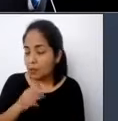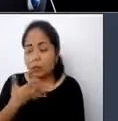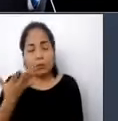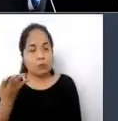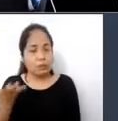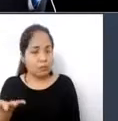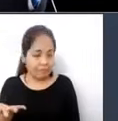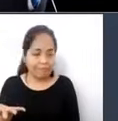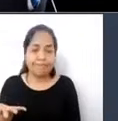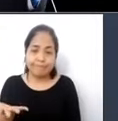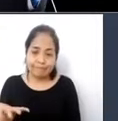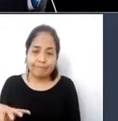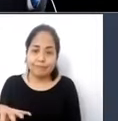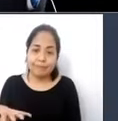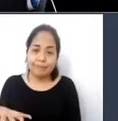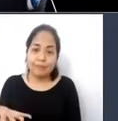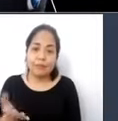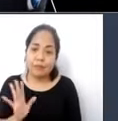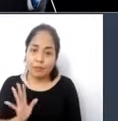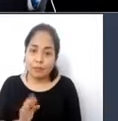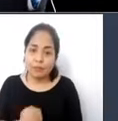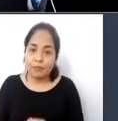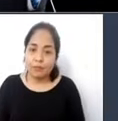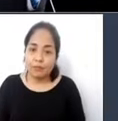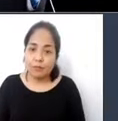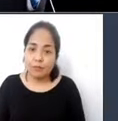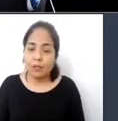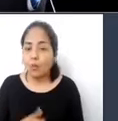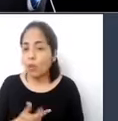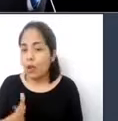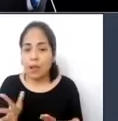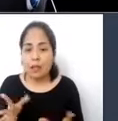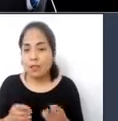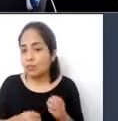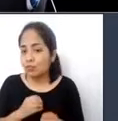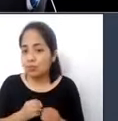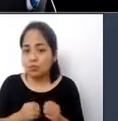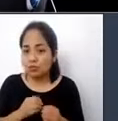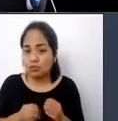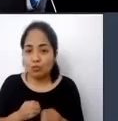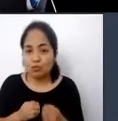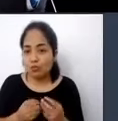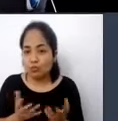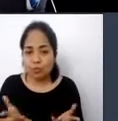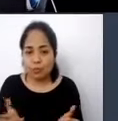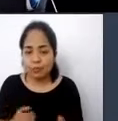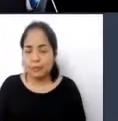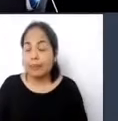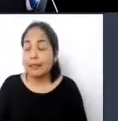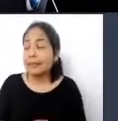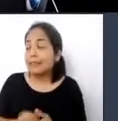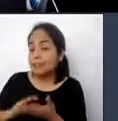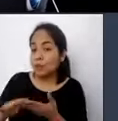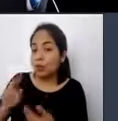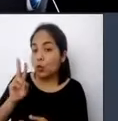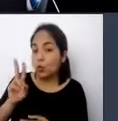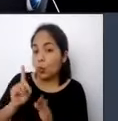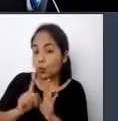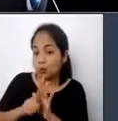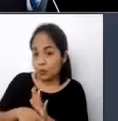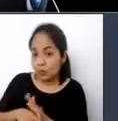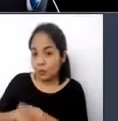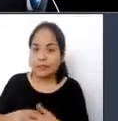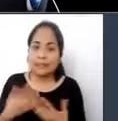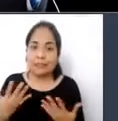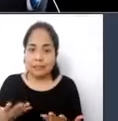generalizado una solución. Señor Huerta tenemos dos minutos por favor. No voy a alcanzar pero